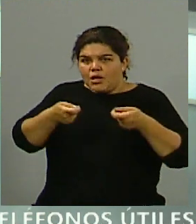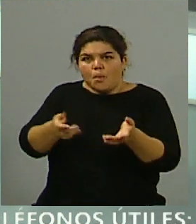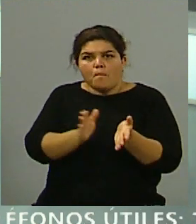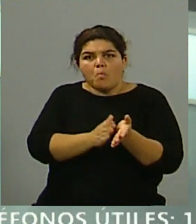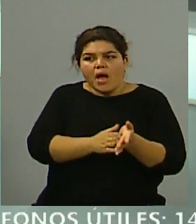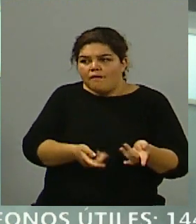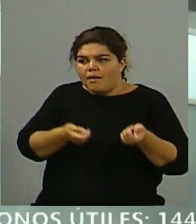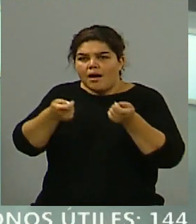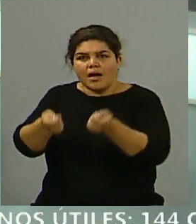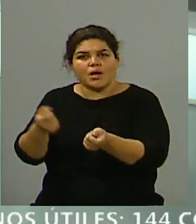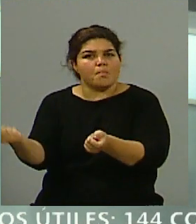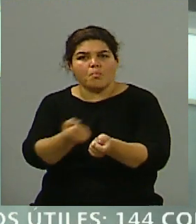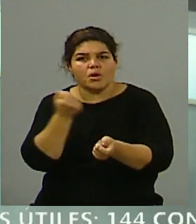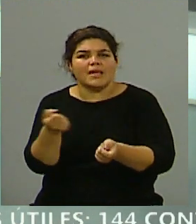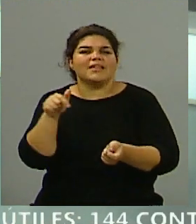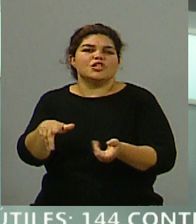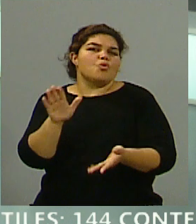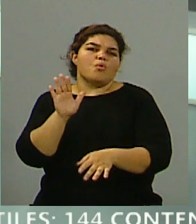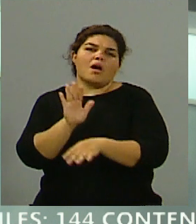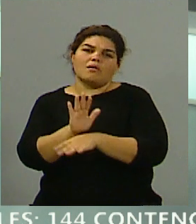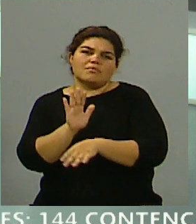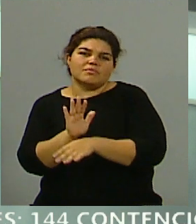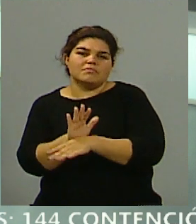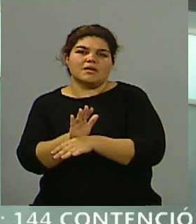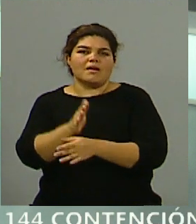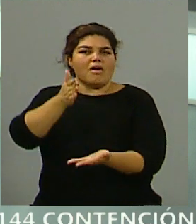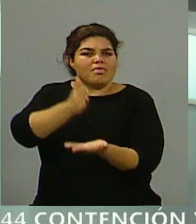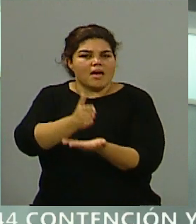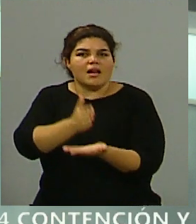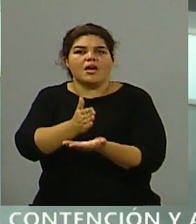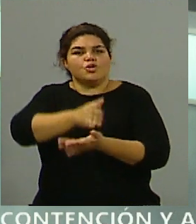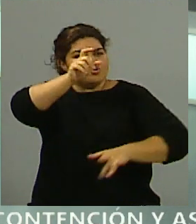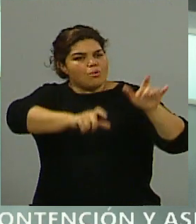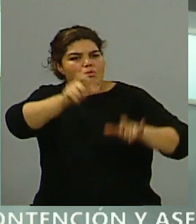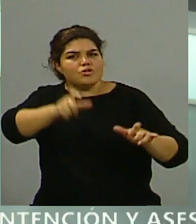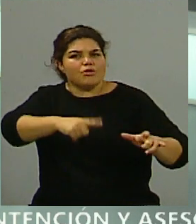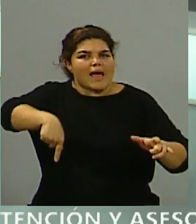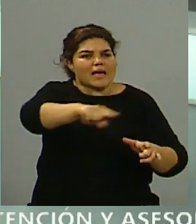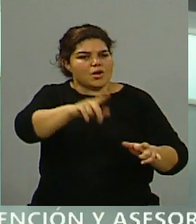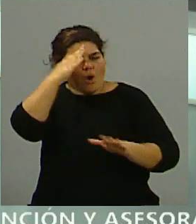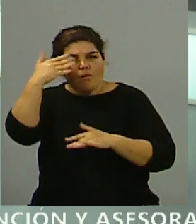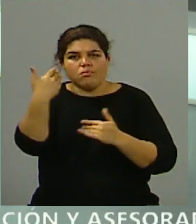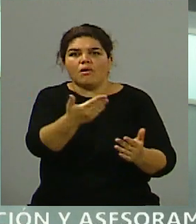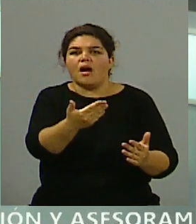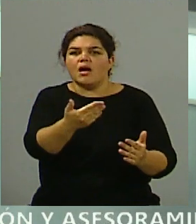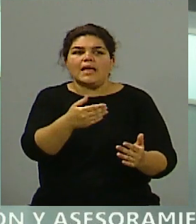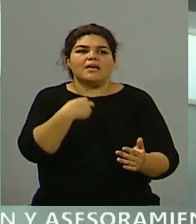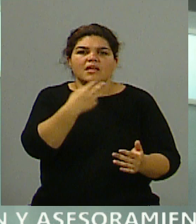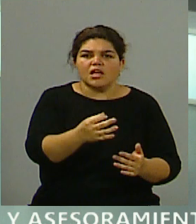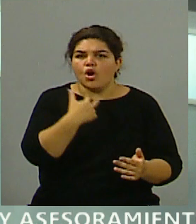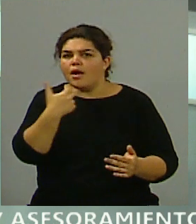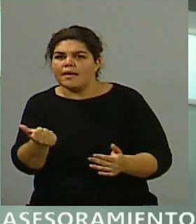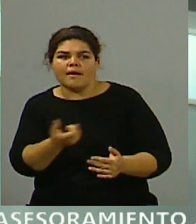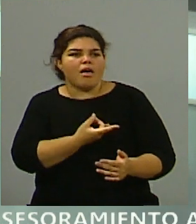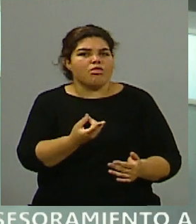y también como una forma reparatoria para aquellos familiares que están buscando qué pasó con sus hijos o sus hijas,